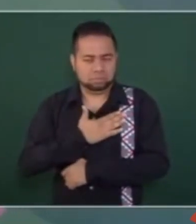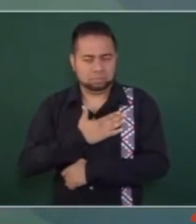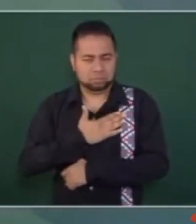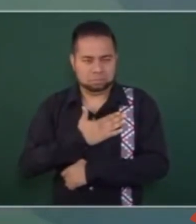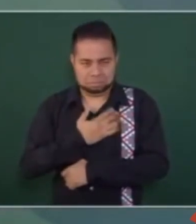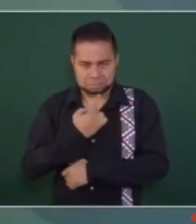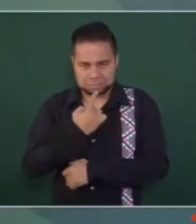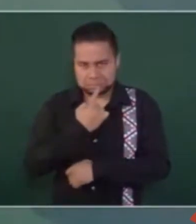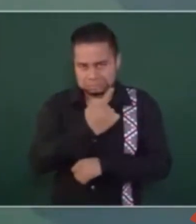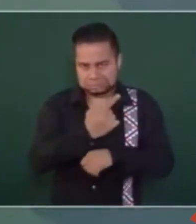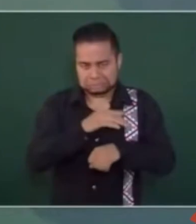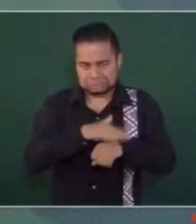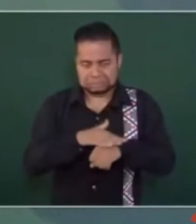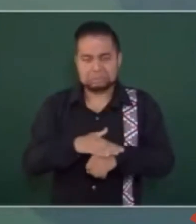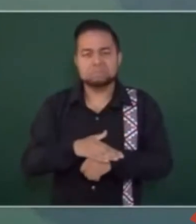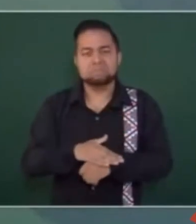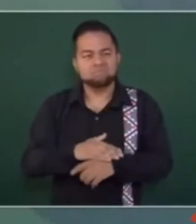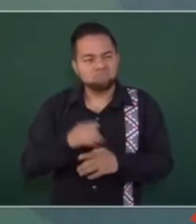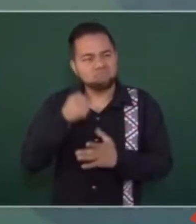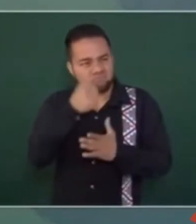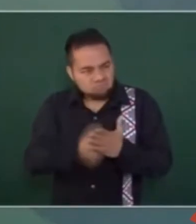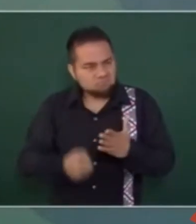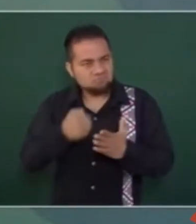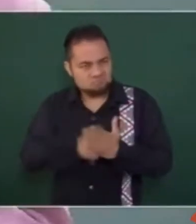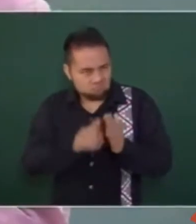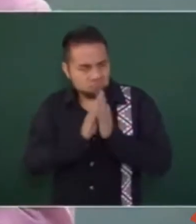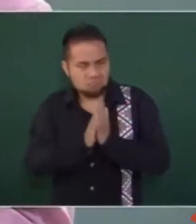sostenemos que se debe de insistir